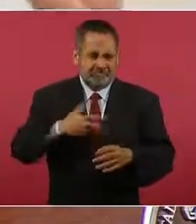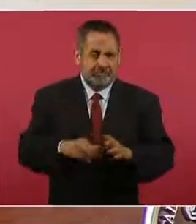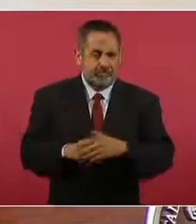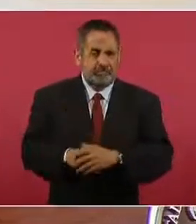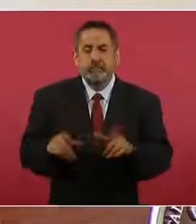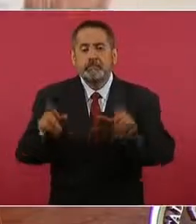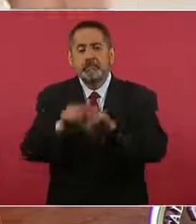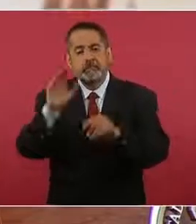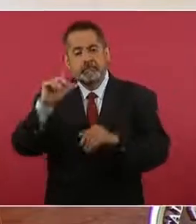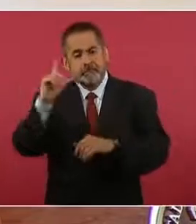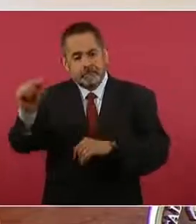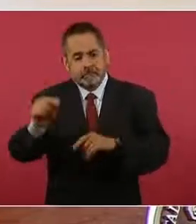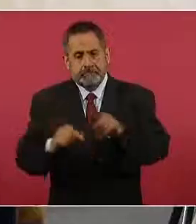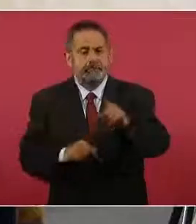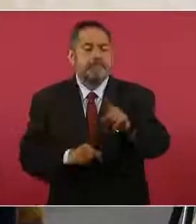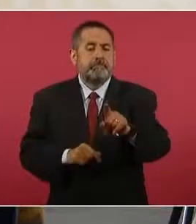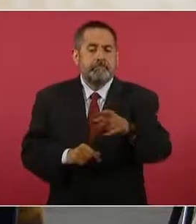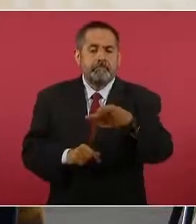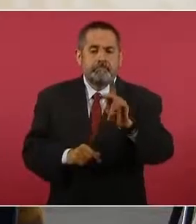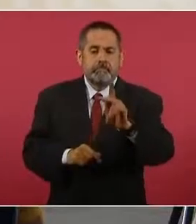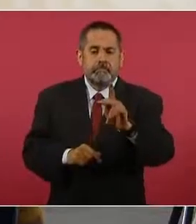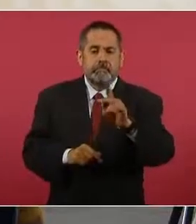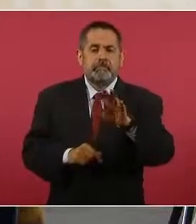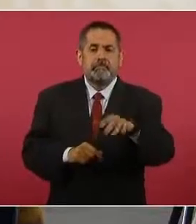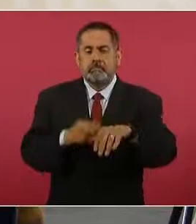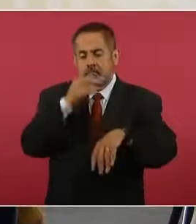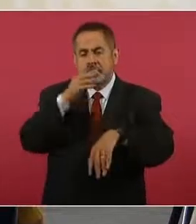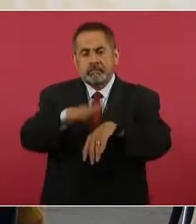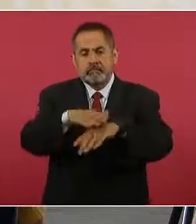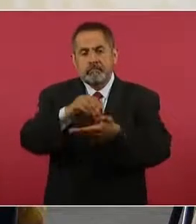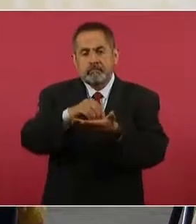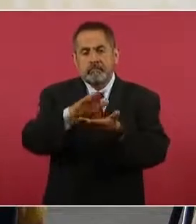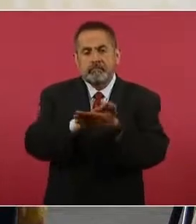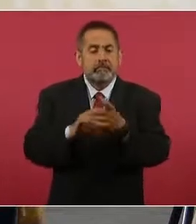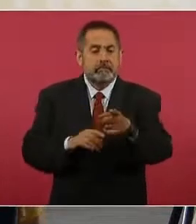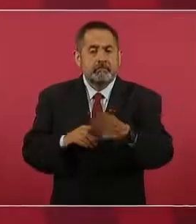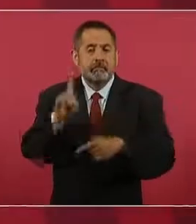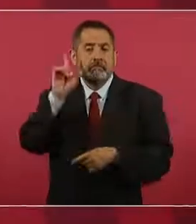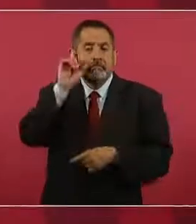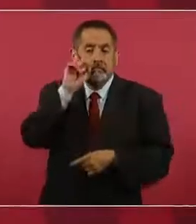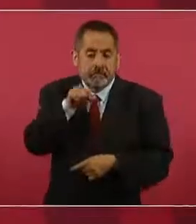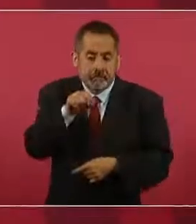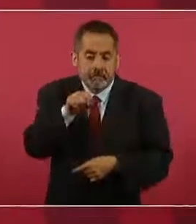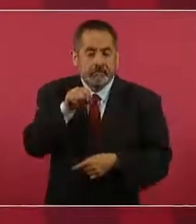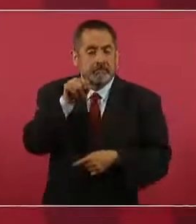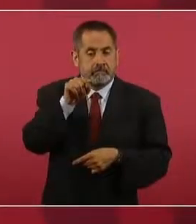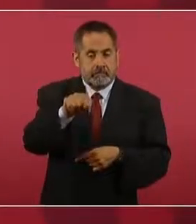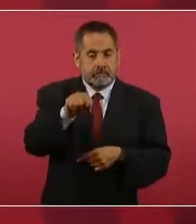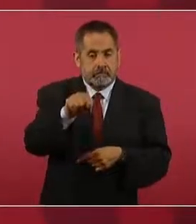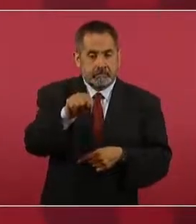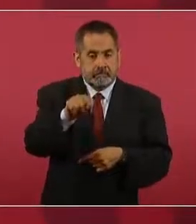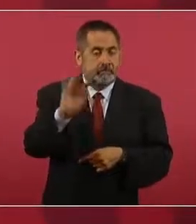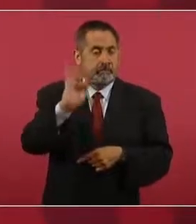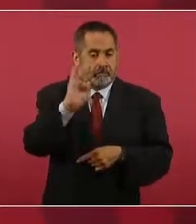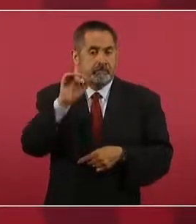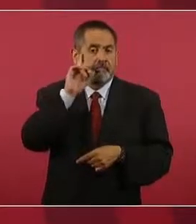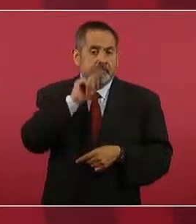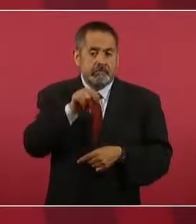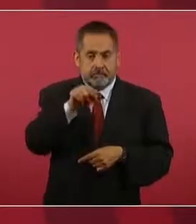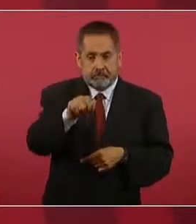ya me voy, pero quiero que quede constancia de que mañana es probable,